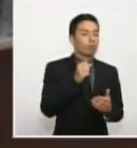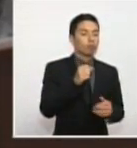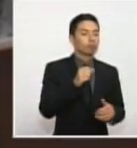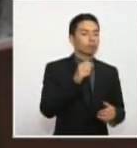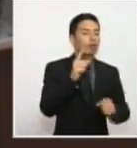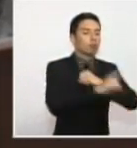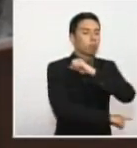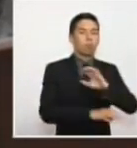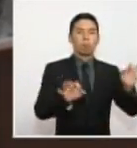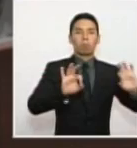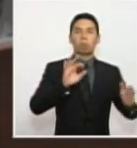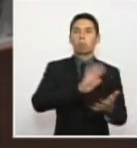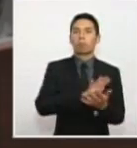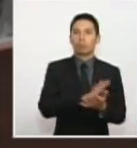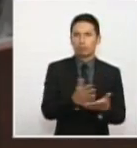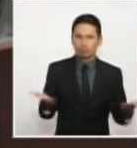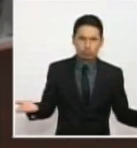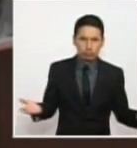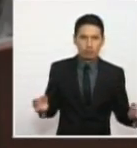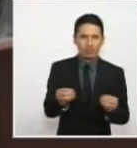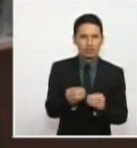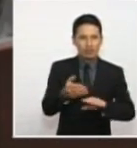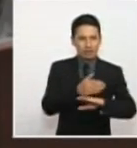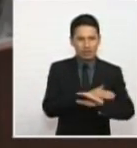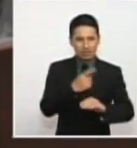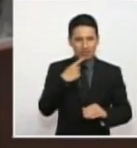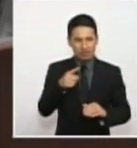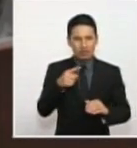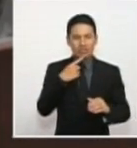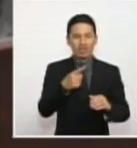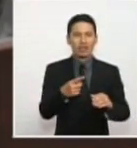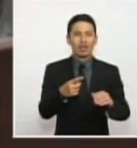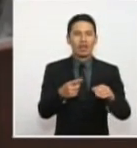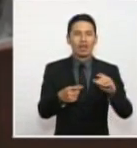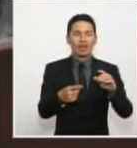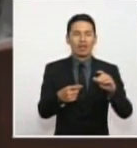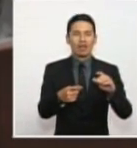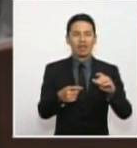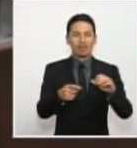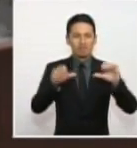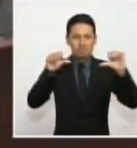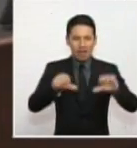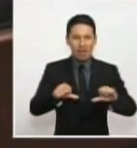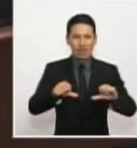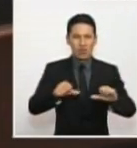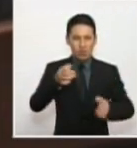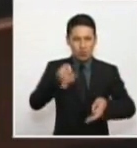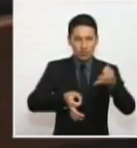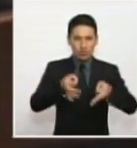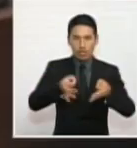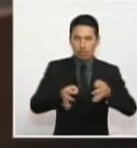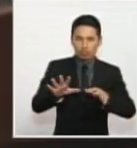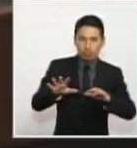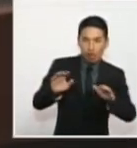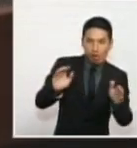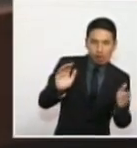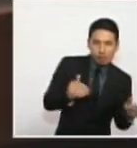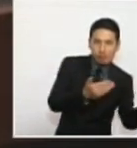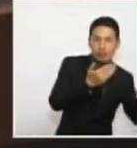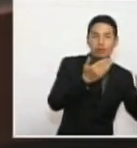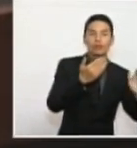que como no existe el delito de ejecución extrajudicial, vuelva otra vez entonces a empezar el proceso.